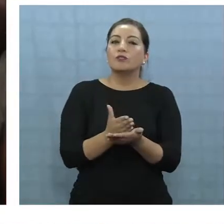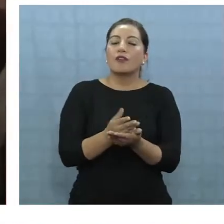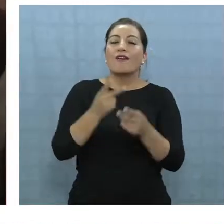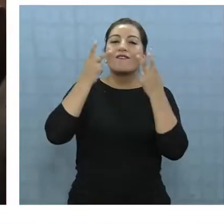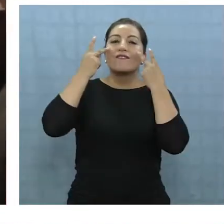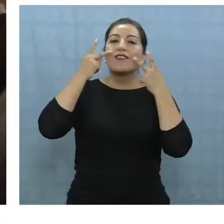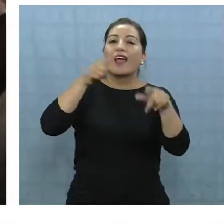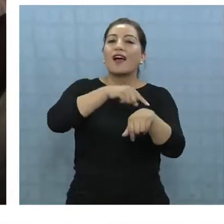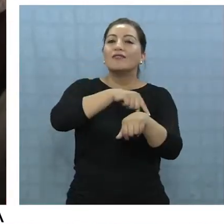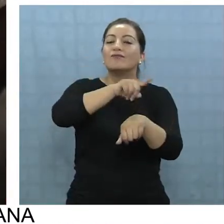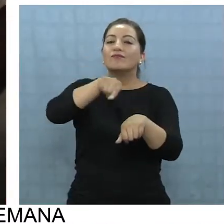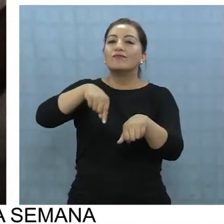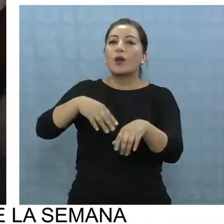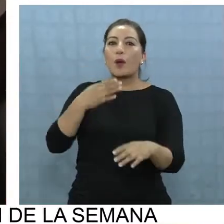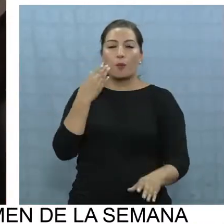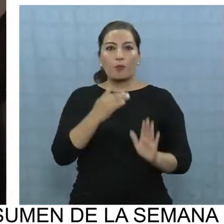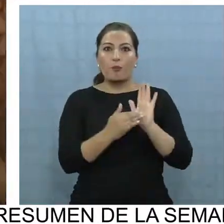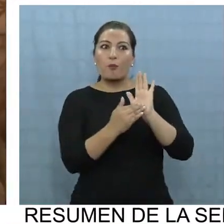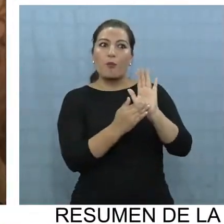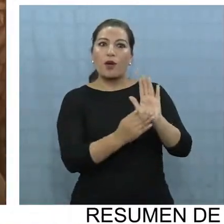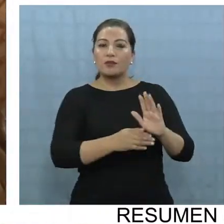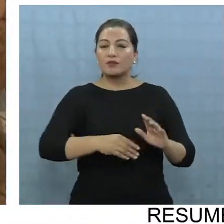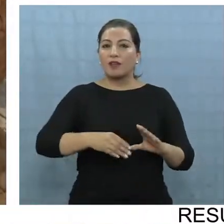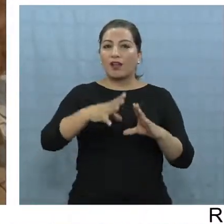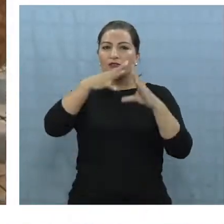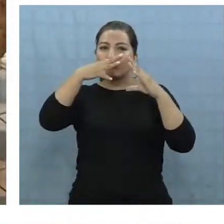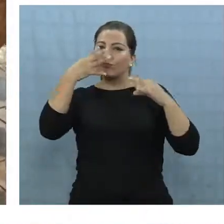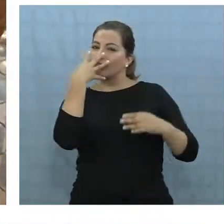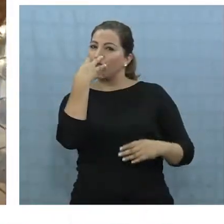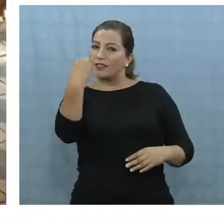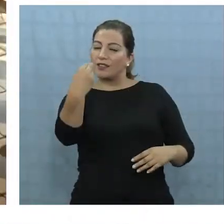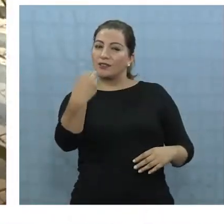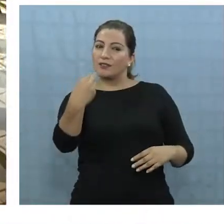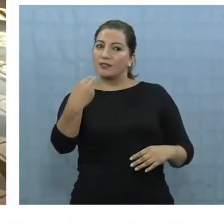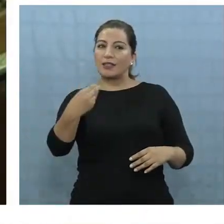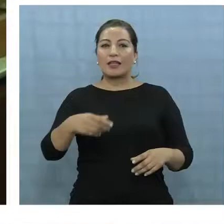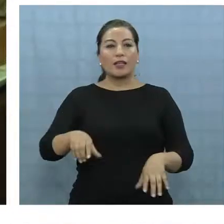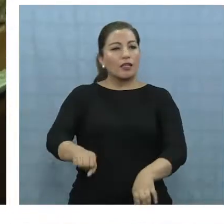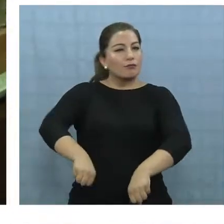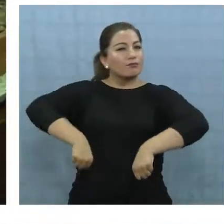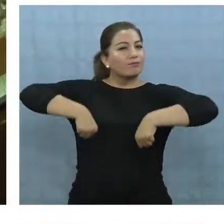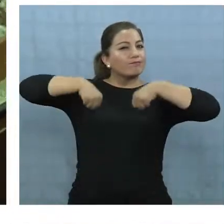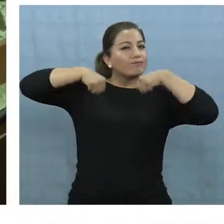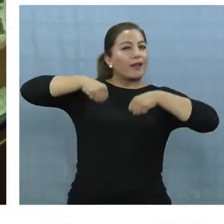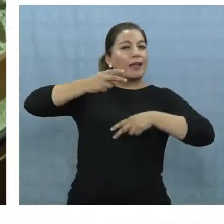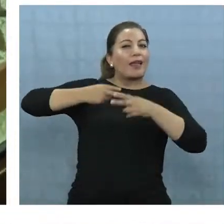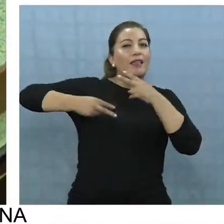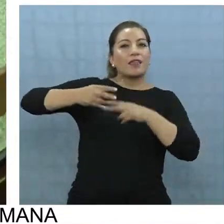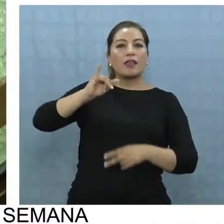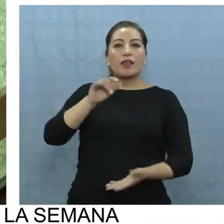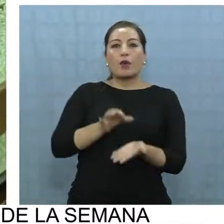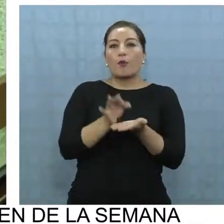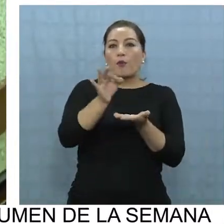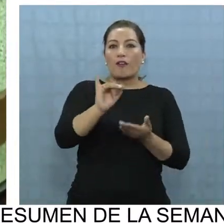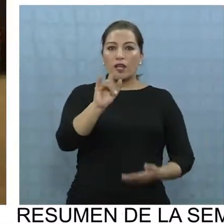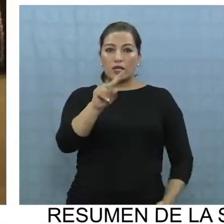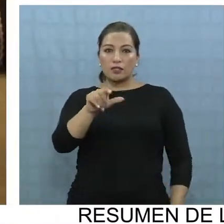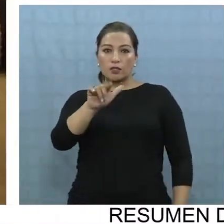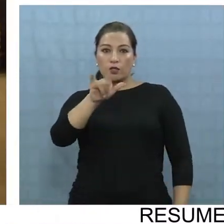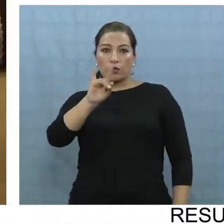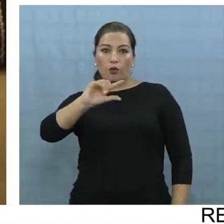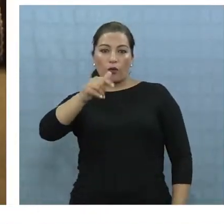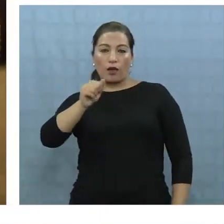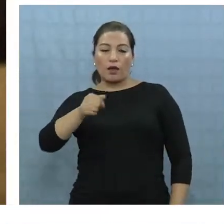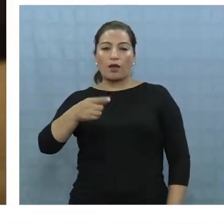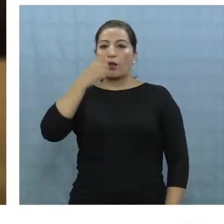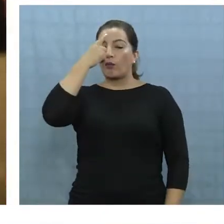observar las muestras de dinosaurios, momias y la colección de frazadas y textiles de Isluga. Este museo